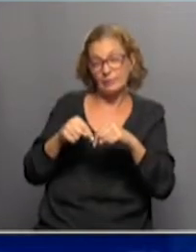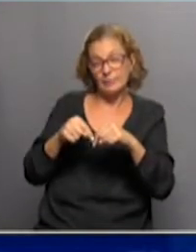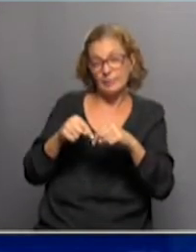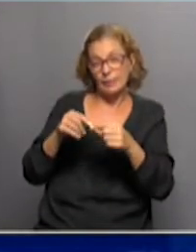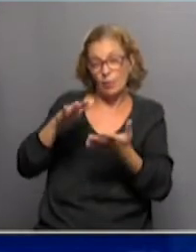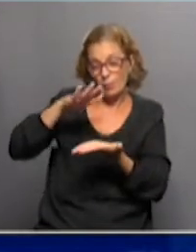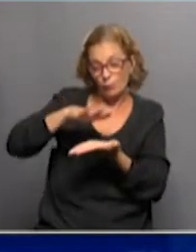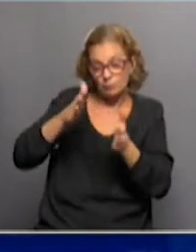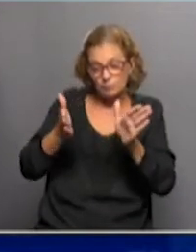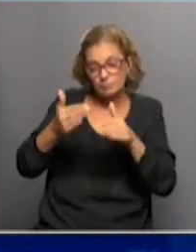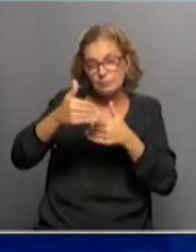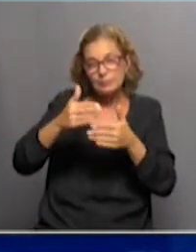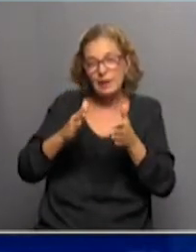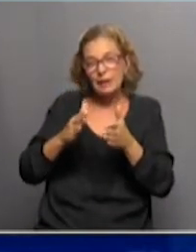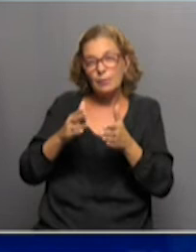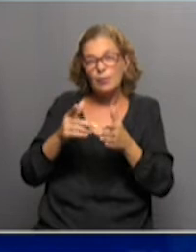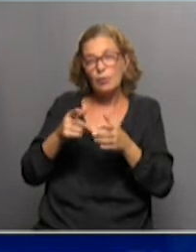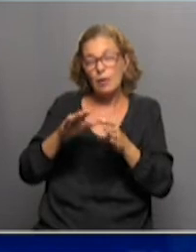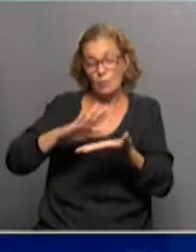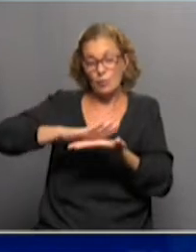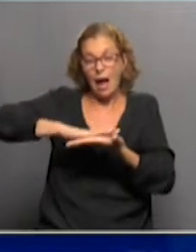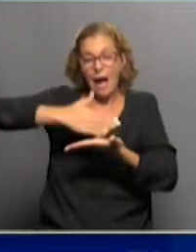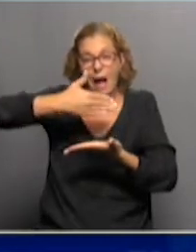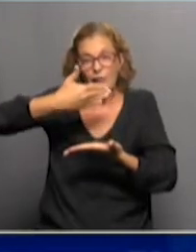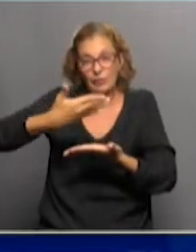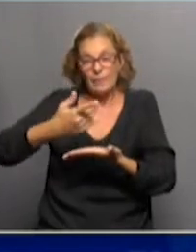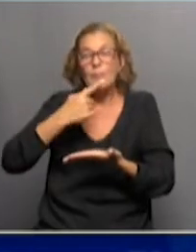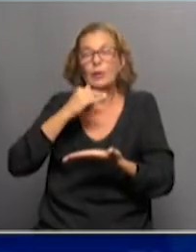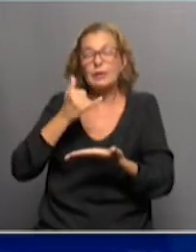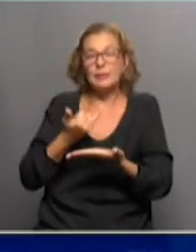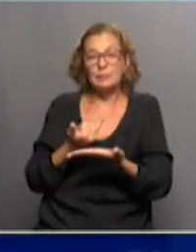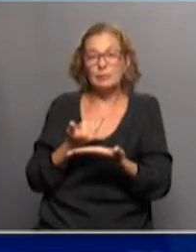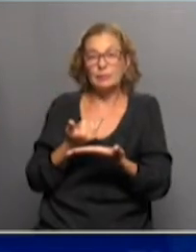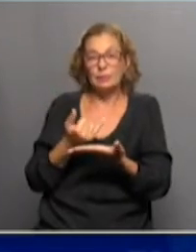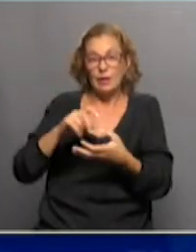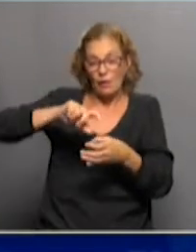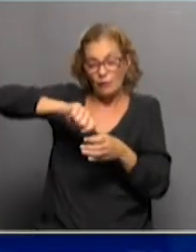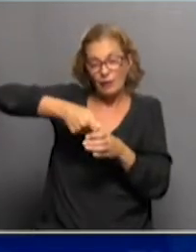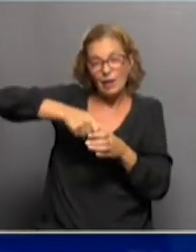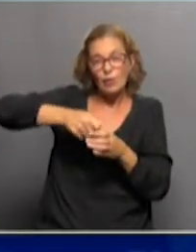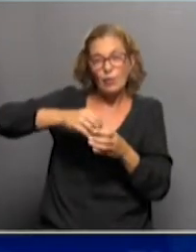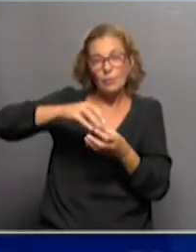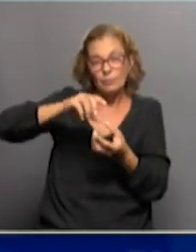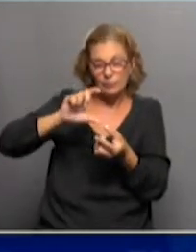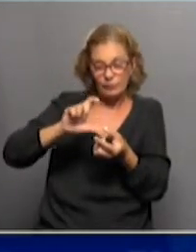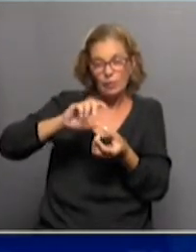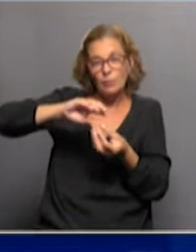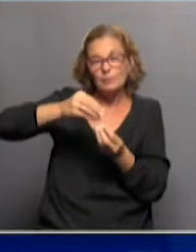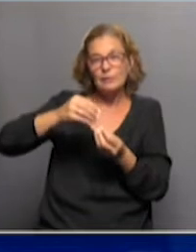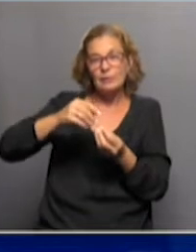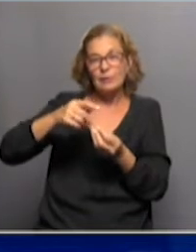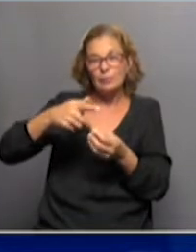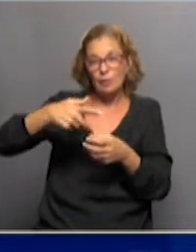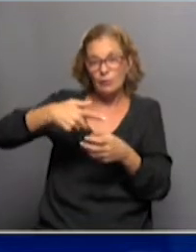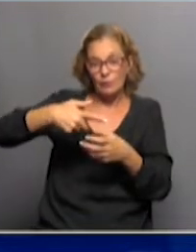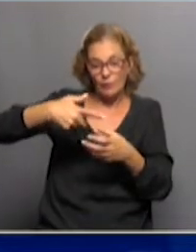viales multidosis, entonces tú una vez que abrís ese frasco, tú tenés que, idealmente tenés que dar